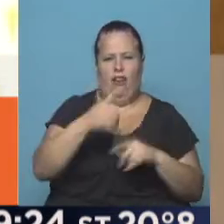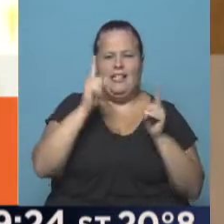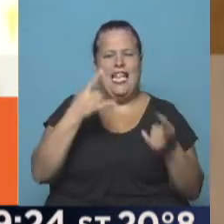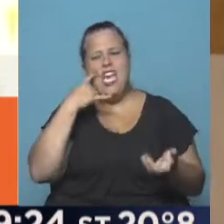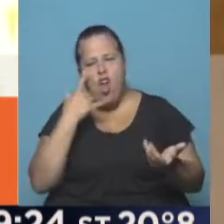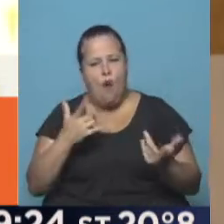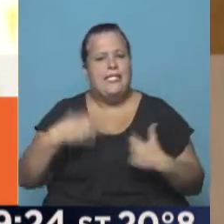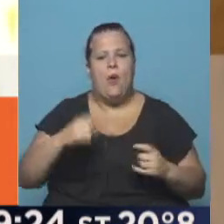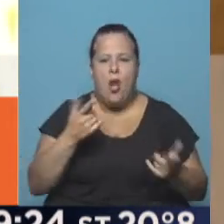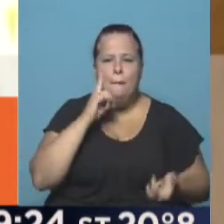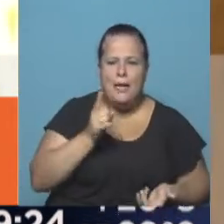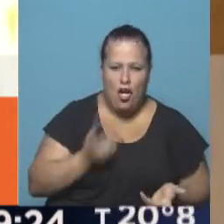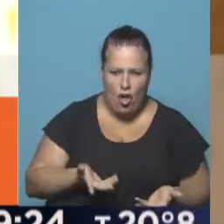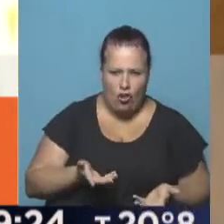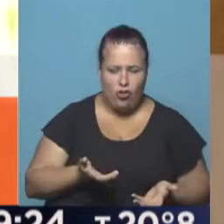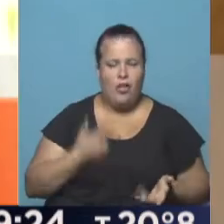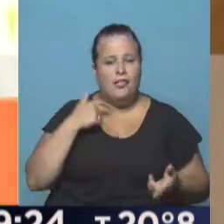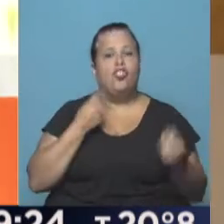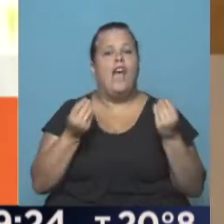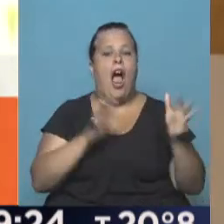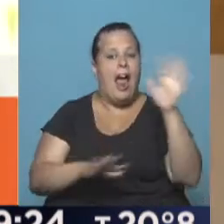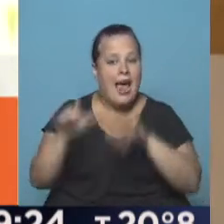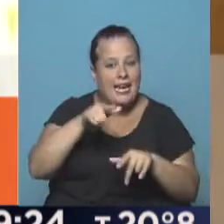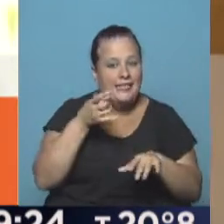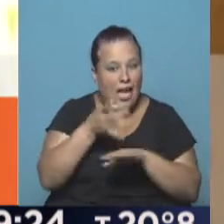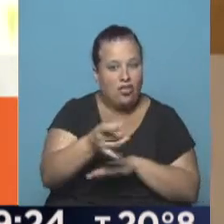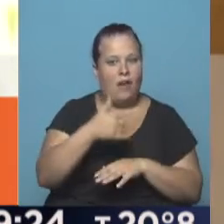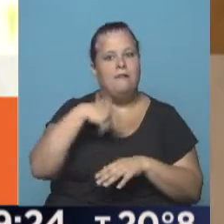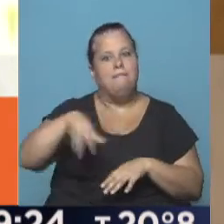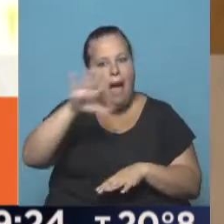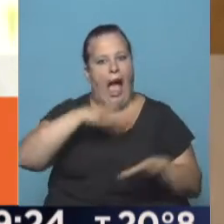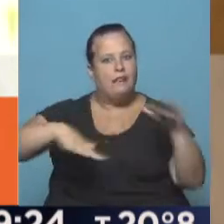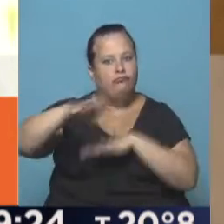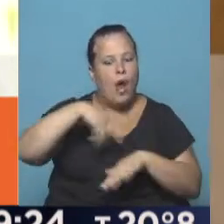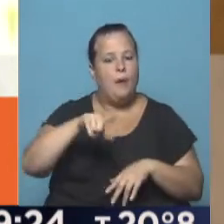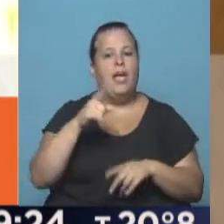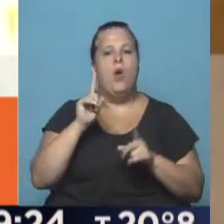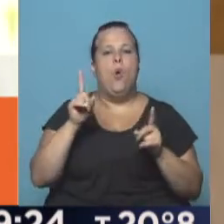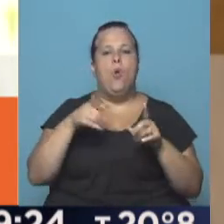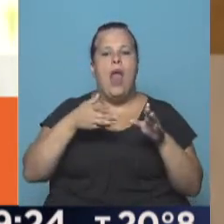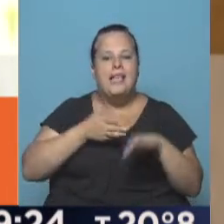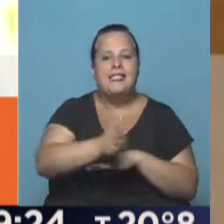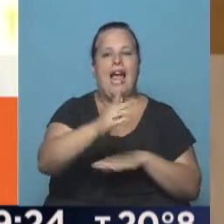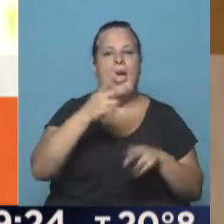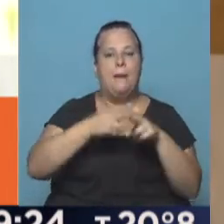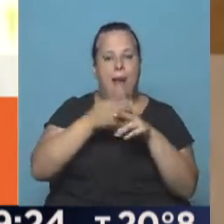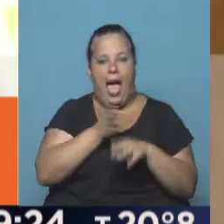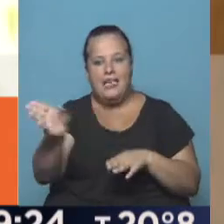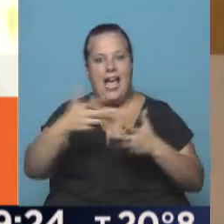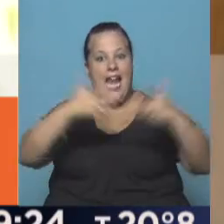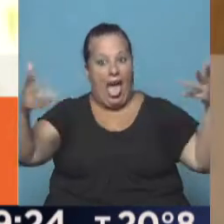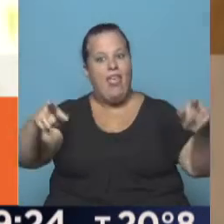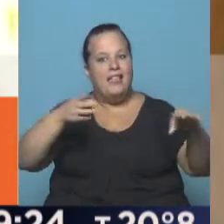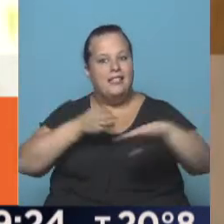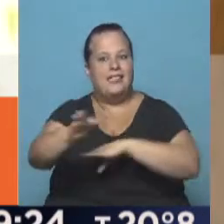incómodo, inseguro, es peligroso. Estamos haciendo en esa estación, que es la más circulada de la ciudad, una salida en la plaza, en la plazoleta grande,